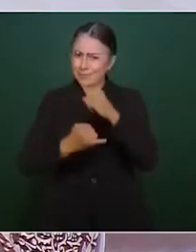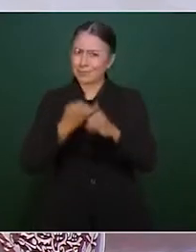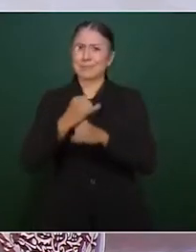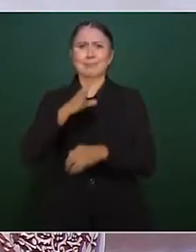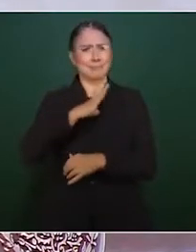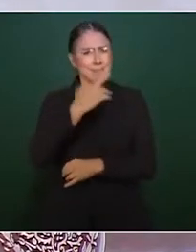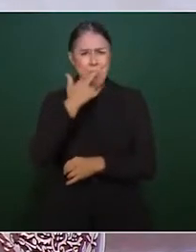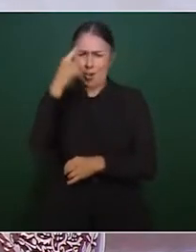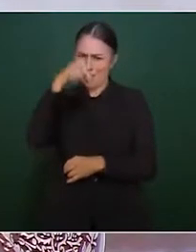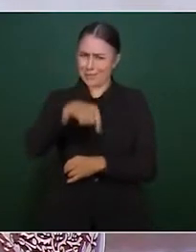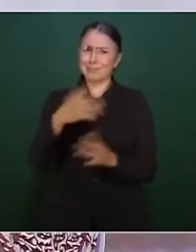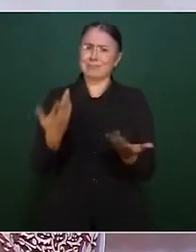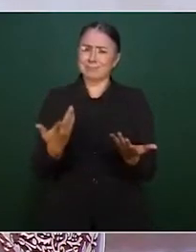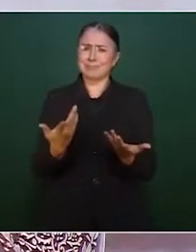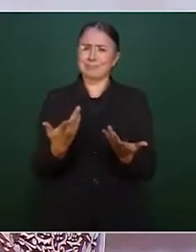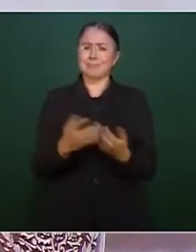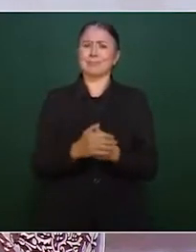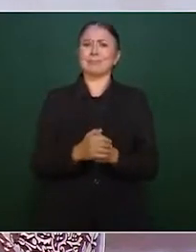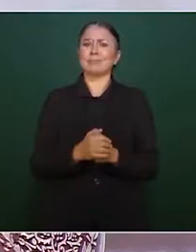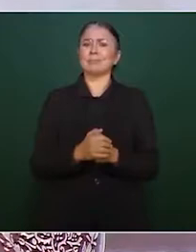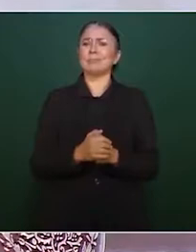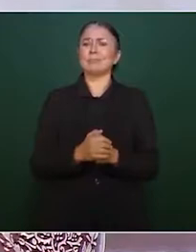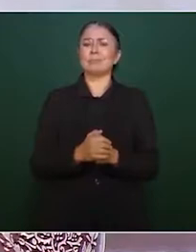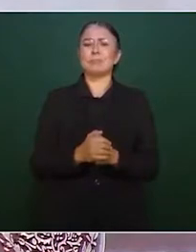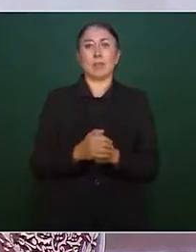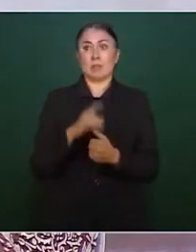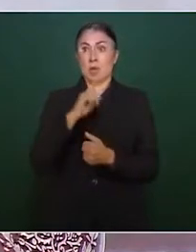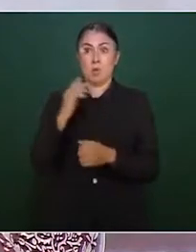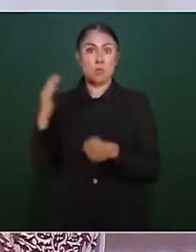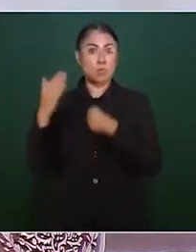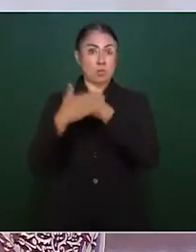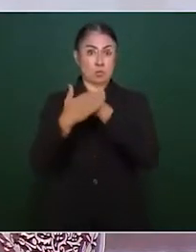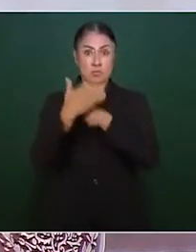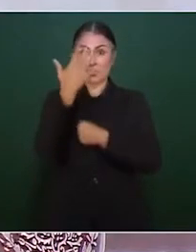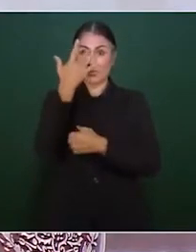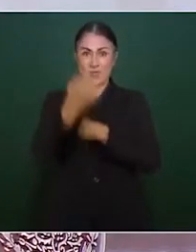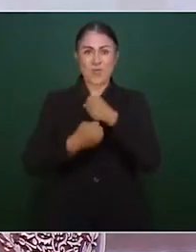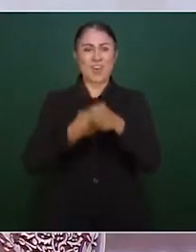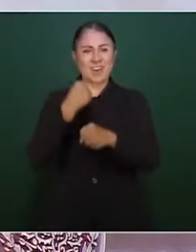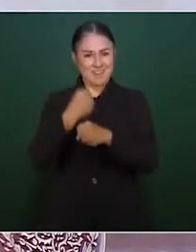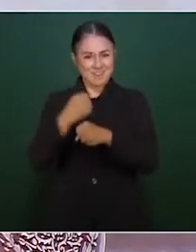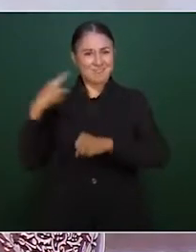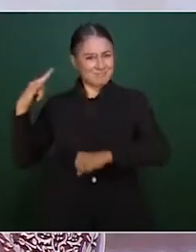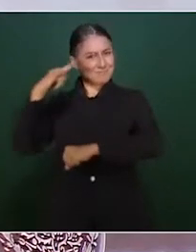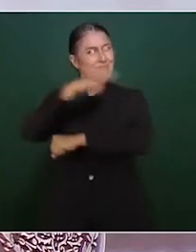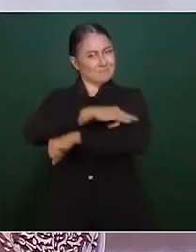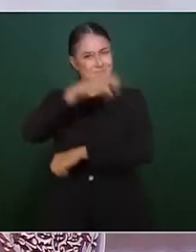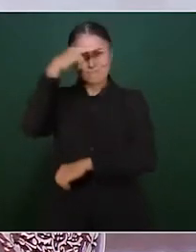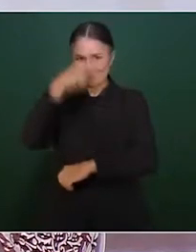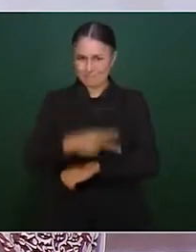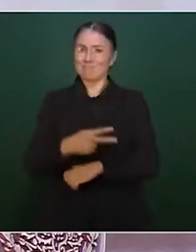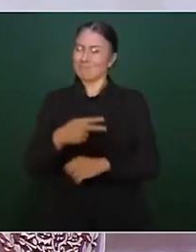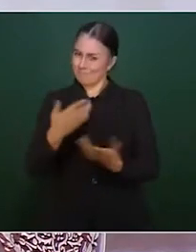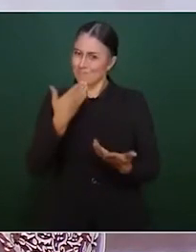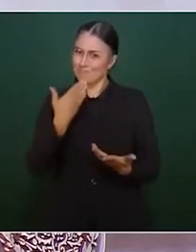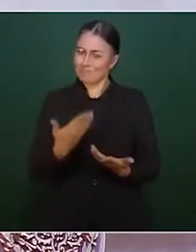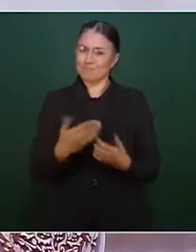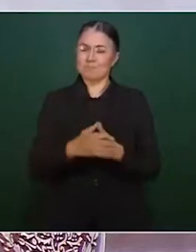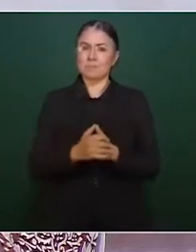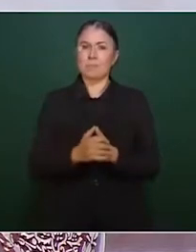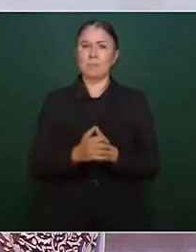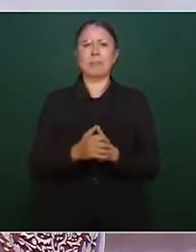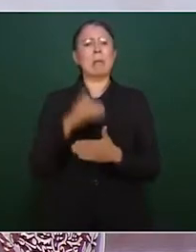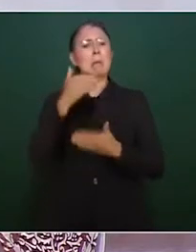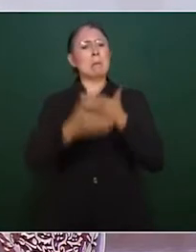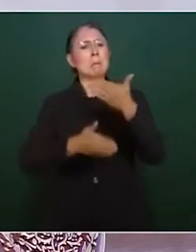las necesidades de la aviación mexicana para los próximos 50 años. La puesta en marcha del aeropuerto